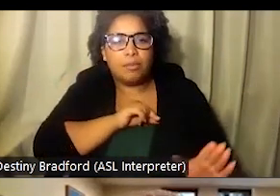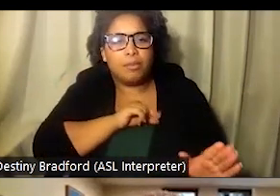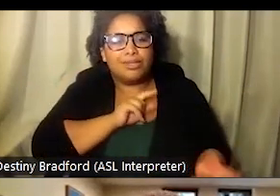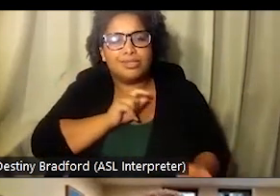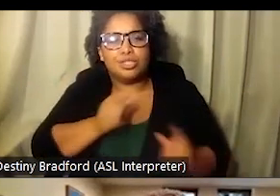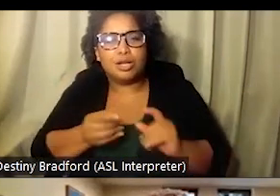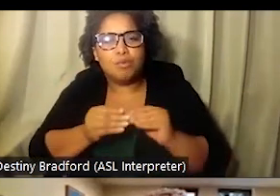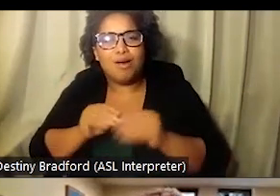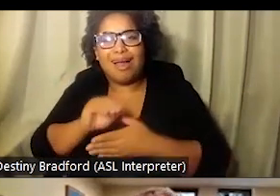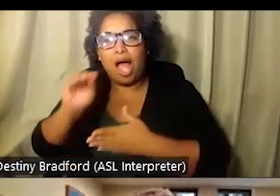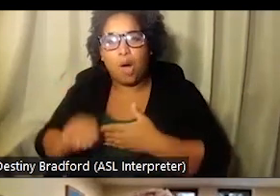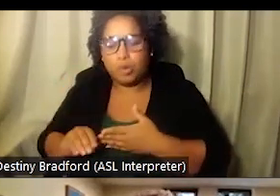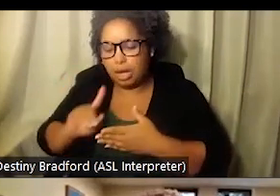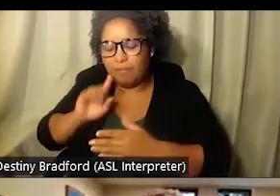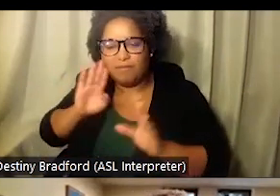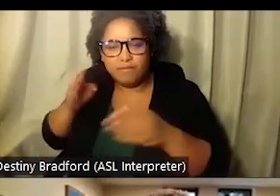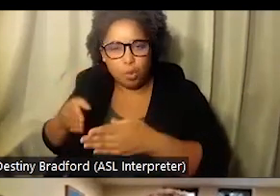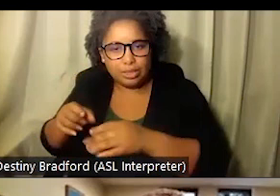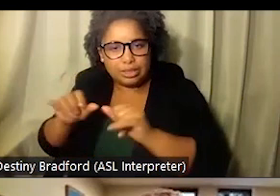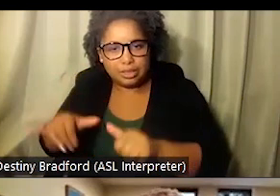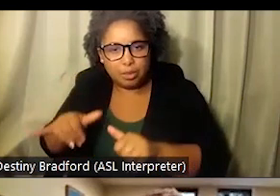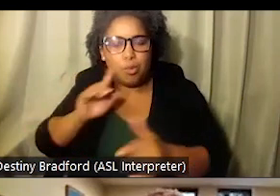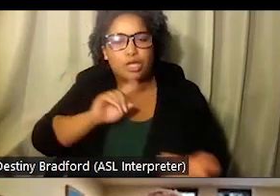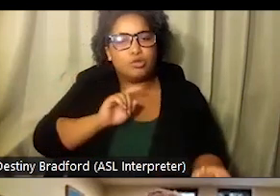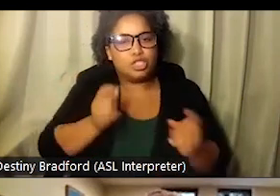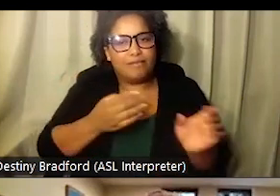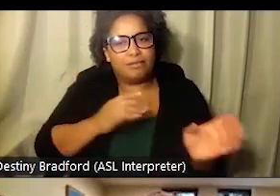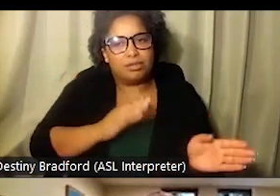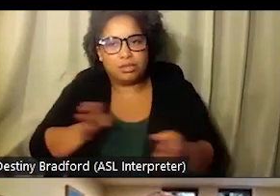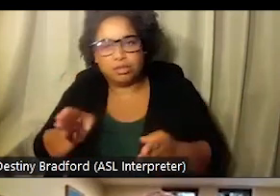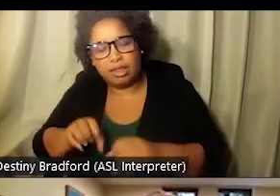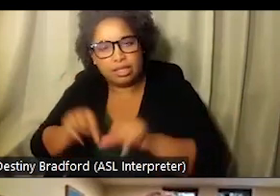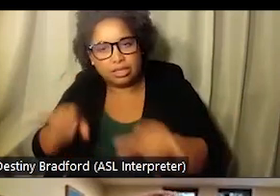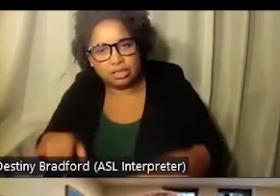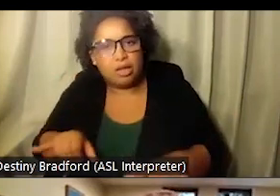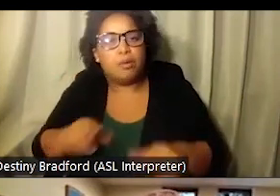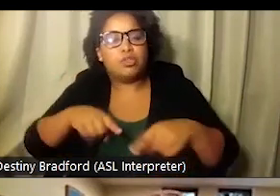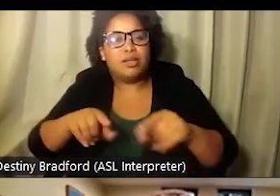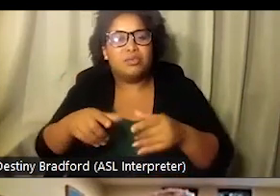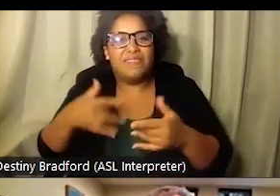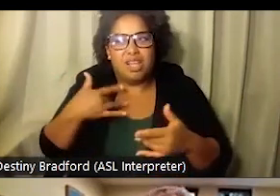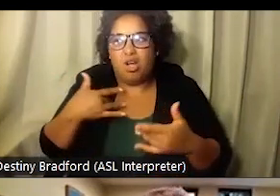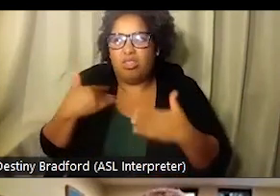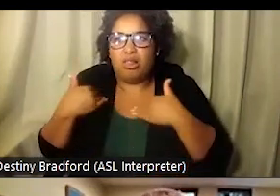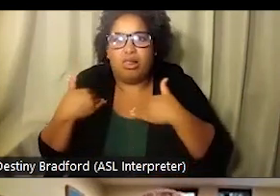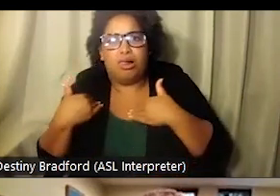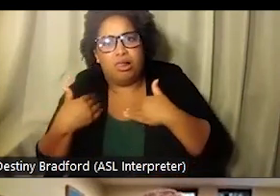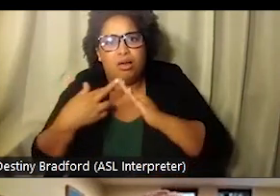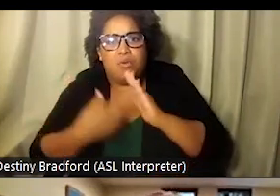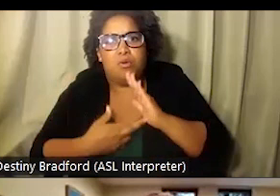Y hacer el cambio o hacer un sistema basado en resultados, ¿verdad? Un sistema que se pueda enfocar en los resultados colectivos e